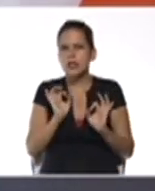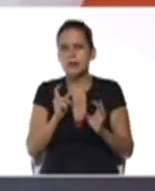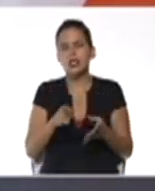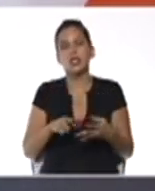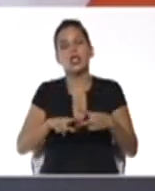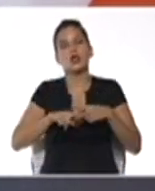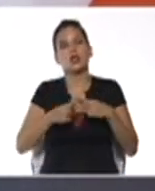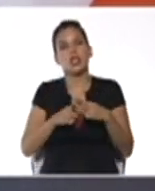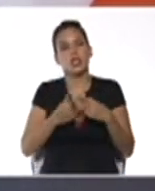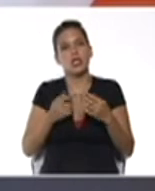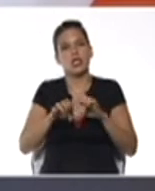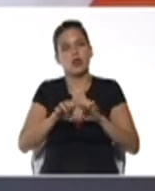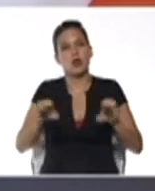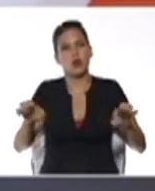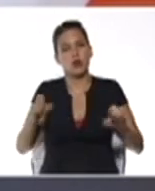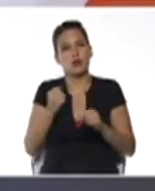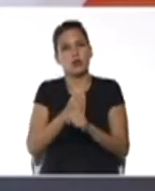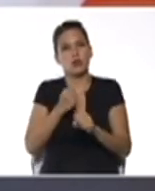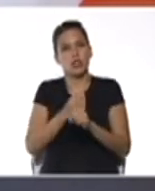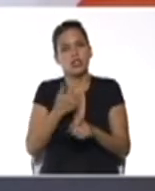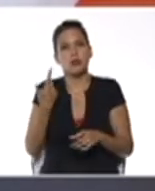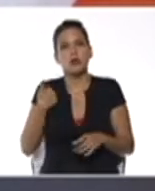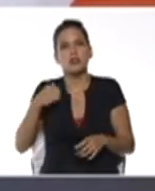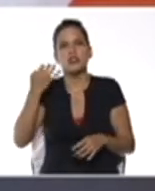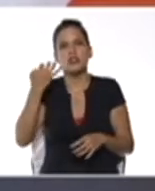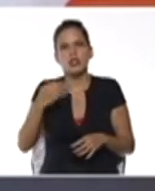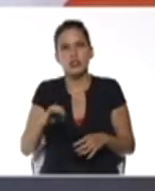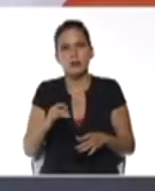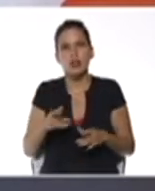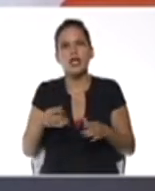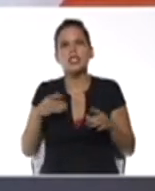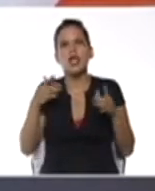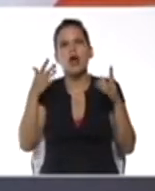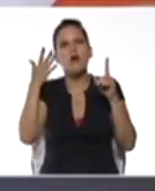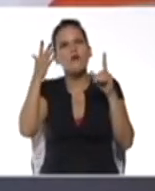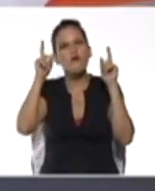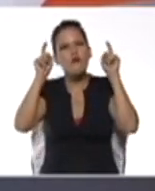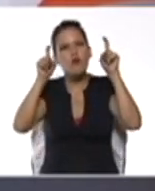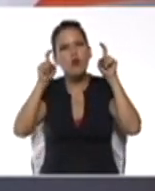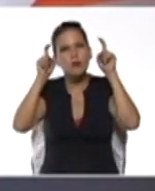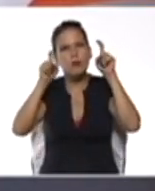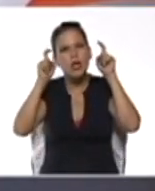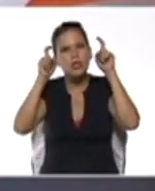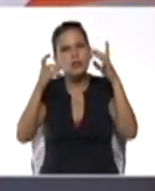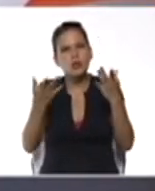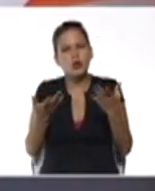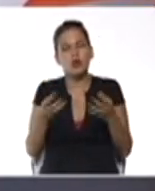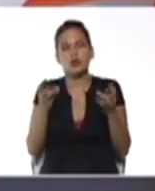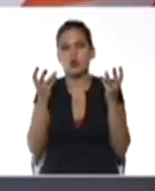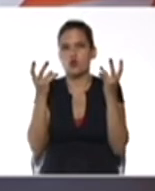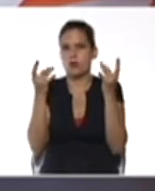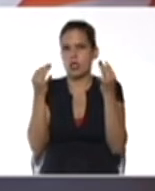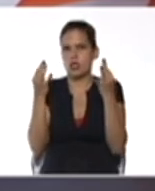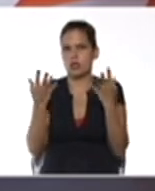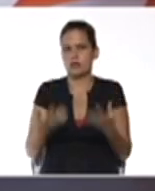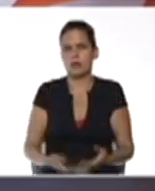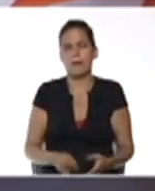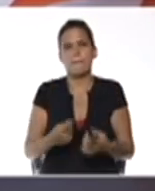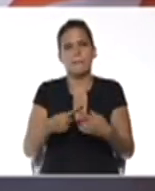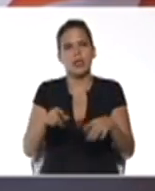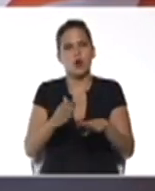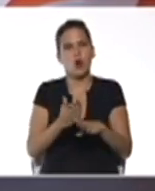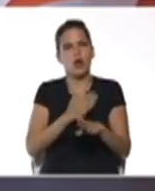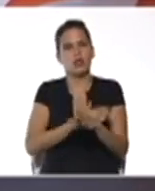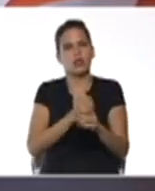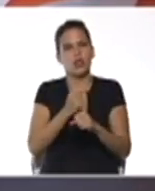de educación laboral debemos siempre fomentar esa formación en relación a esas habilidades numéricas pero antes de